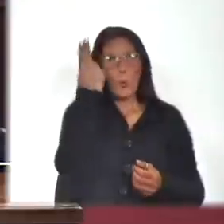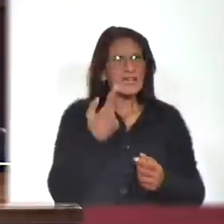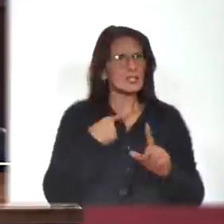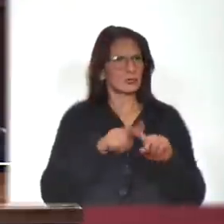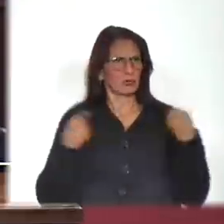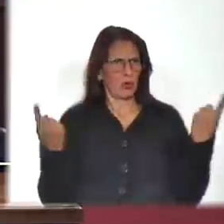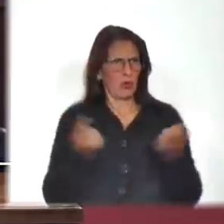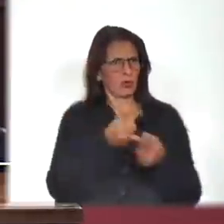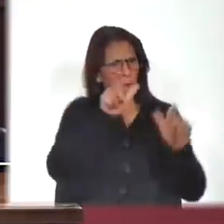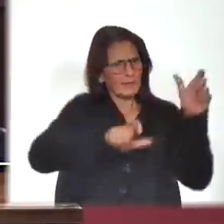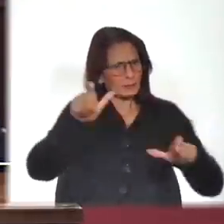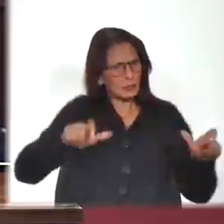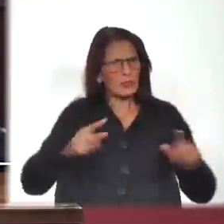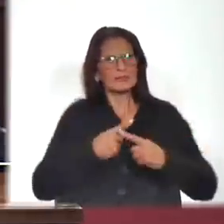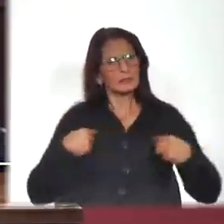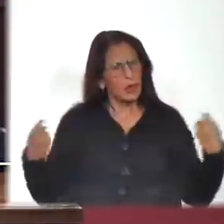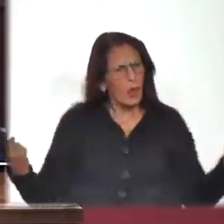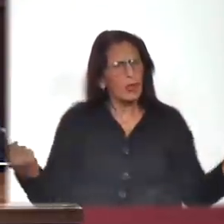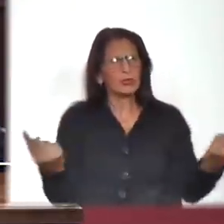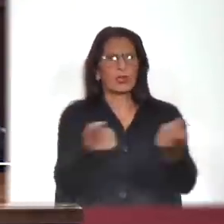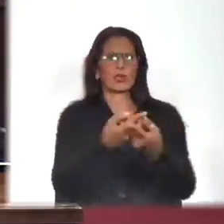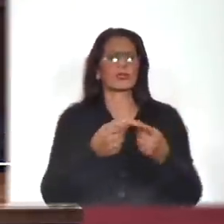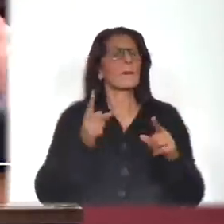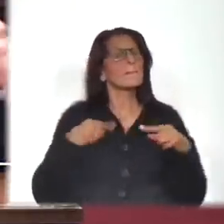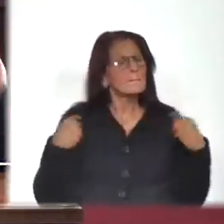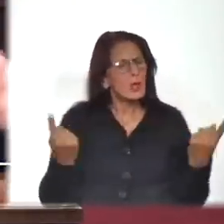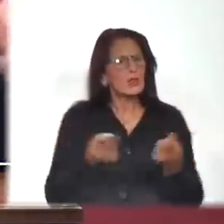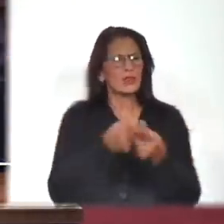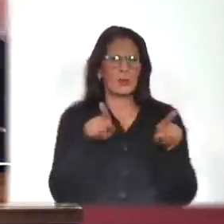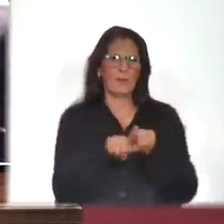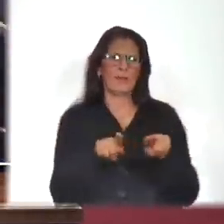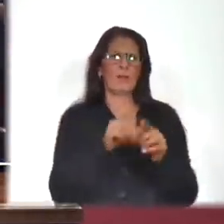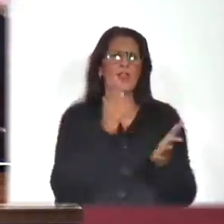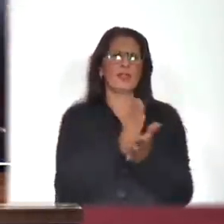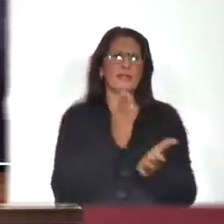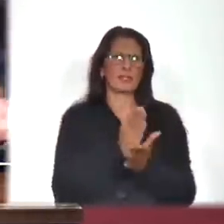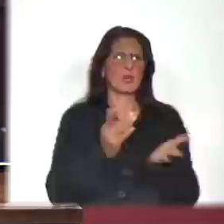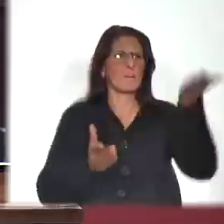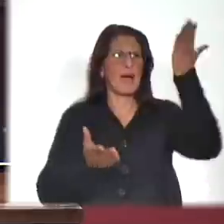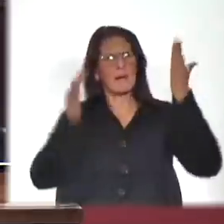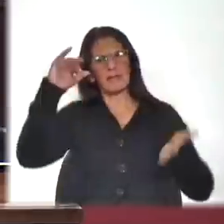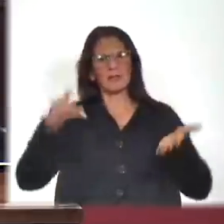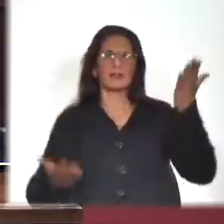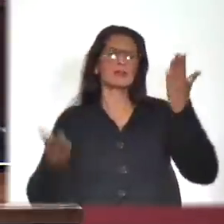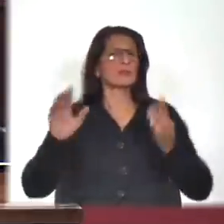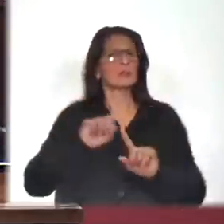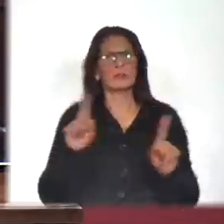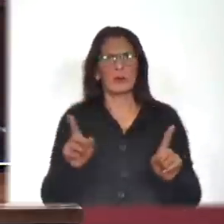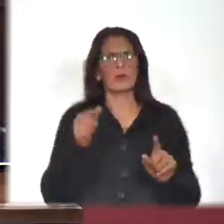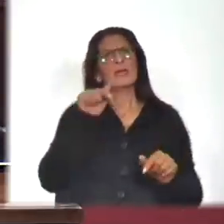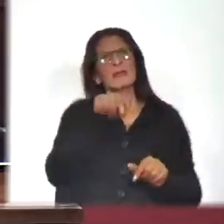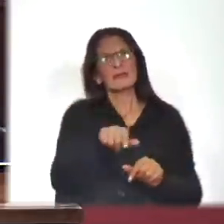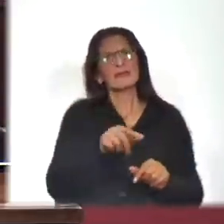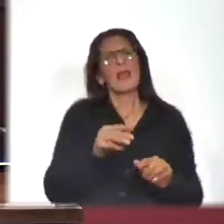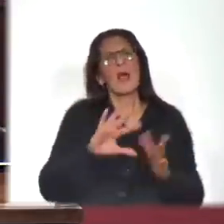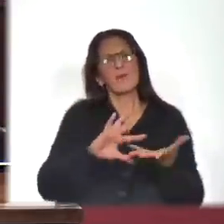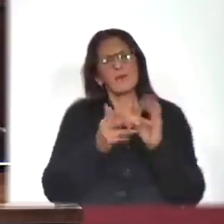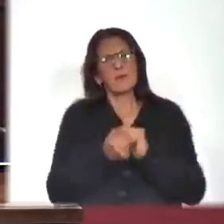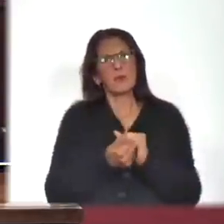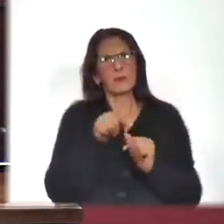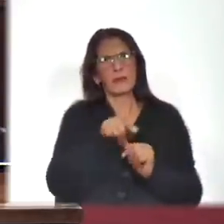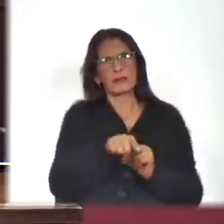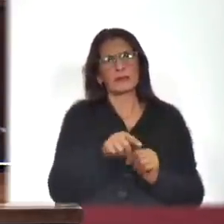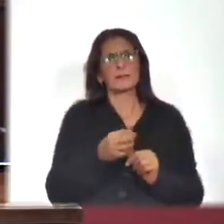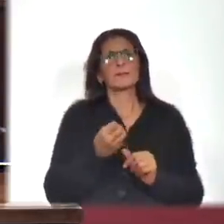Ciudadanos somos todos los que estamos acá. Todos con los mismos derechos. Nadie tiene derecho a atribuir malas intenciones a otros. Y en la medida que nos apartemos de esos